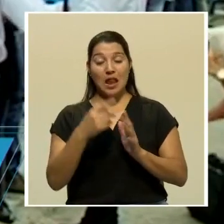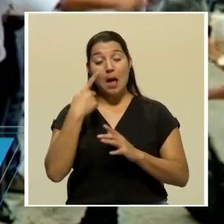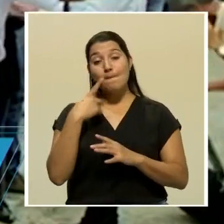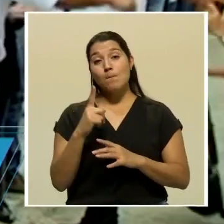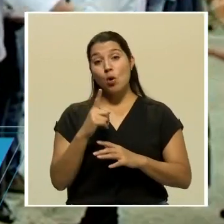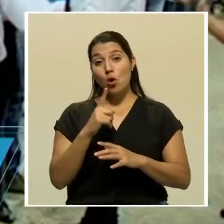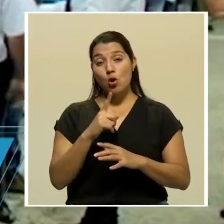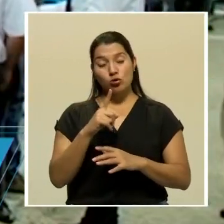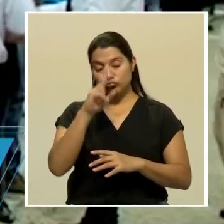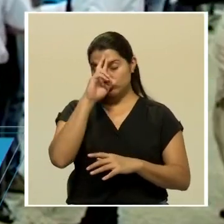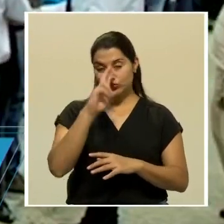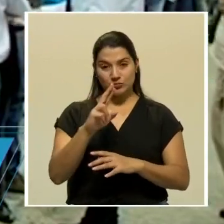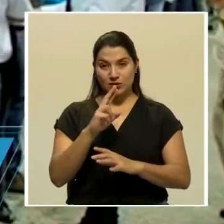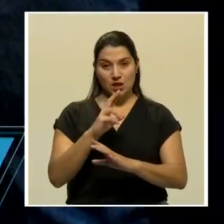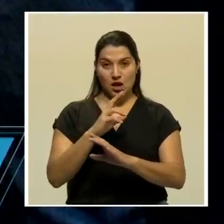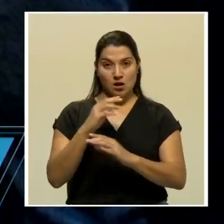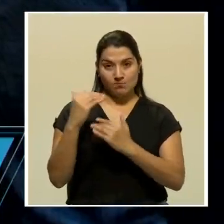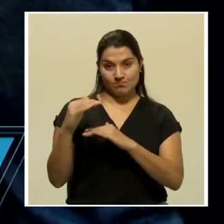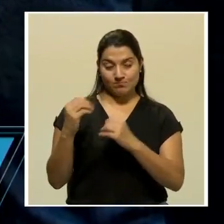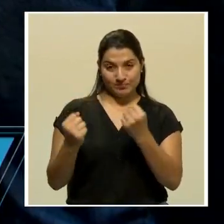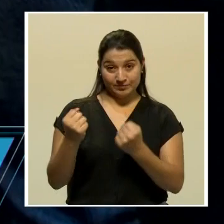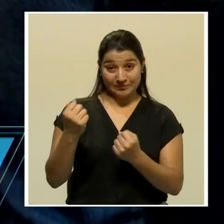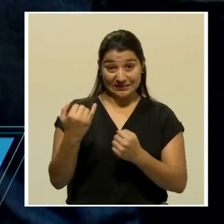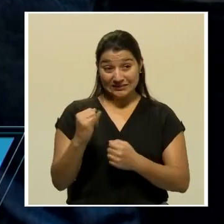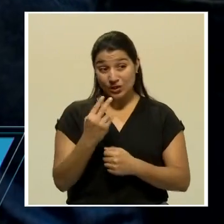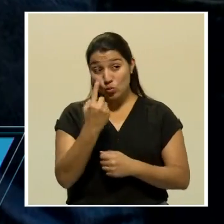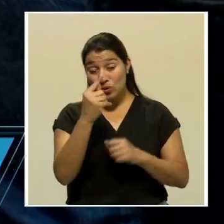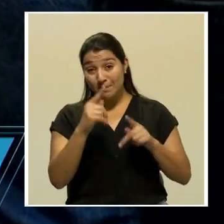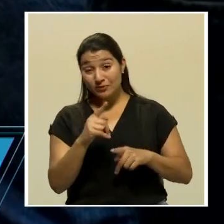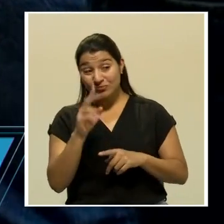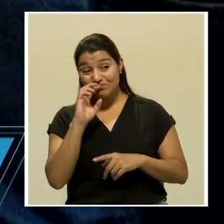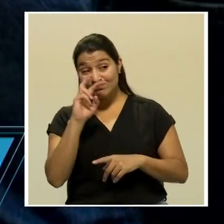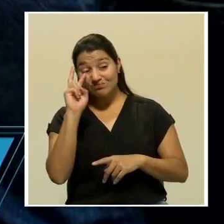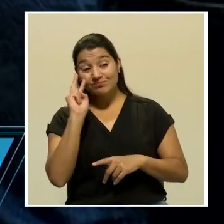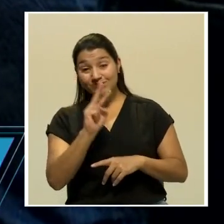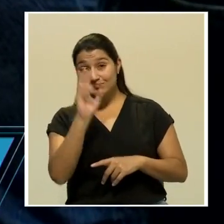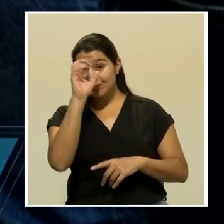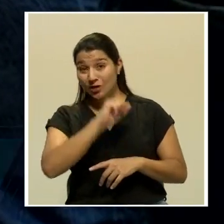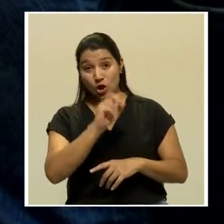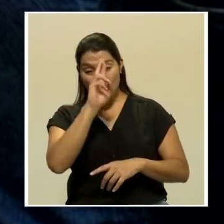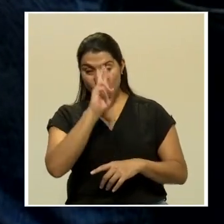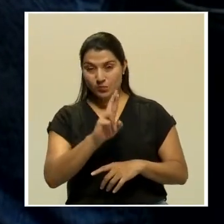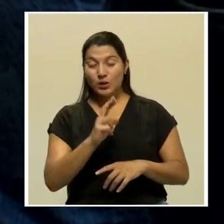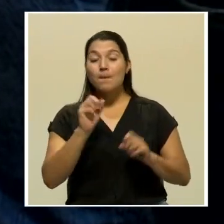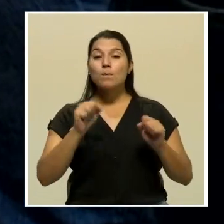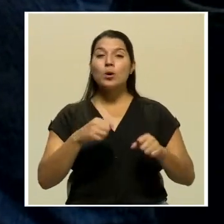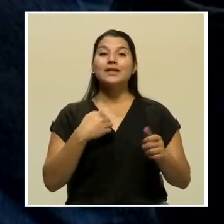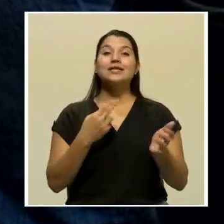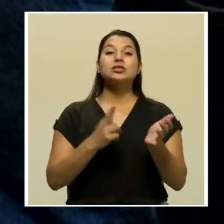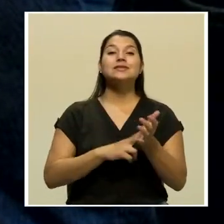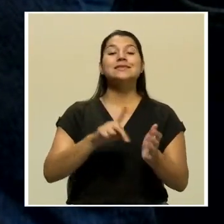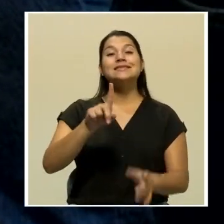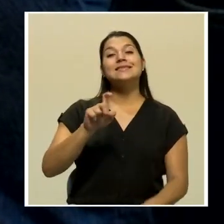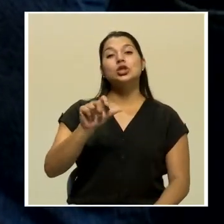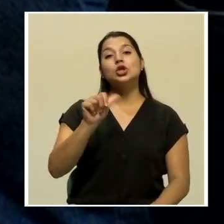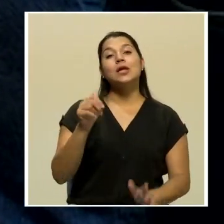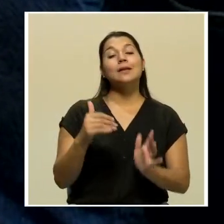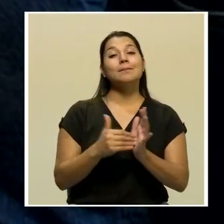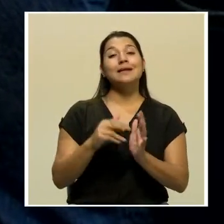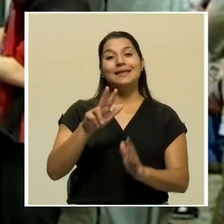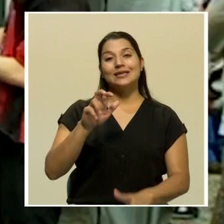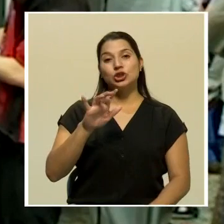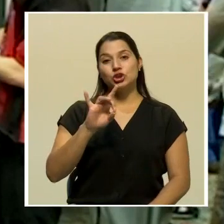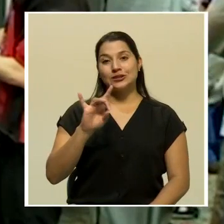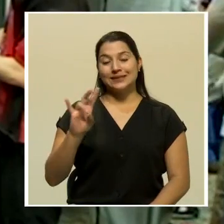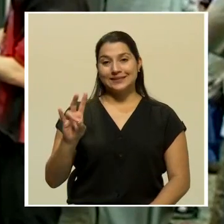sanitaria. Quienes sean sorprendidos y respetando la restricción vehicular tendrán una multa de 110 mil 387